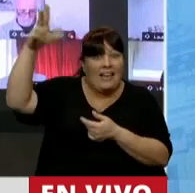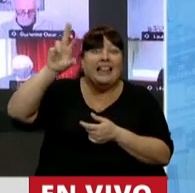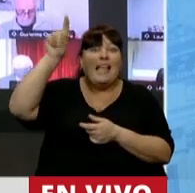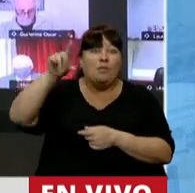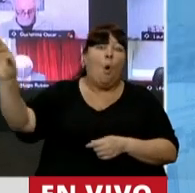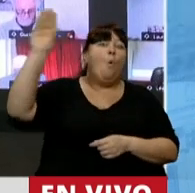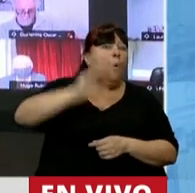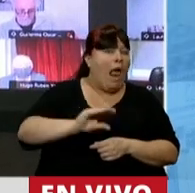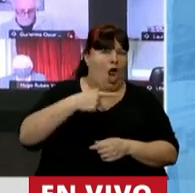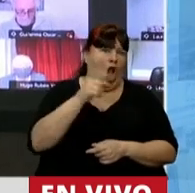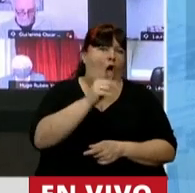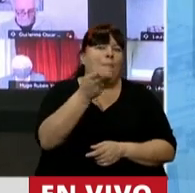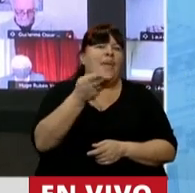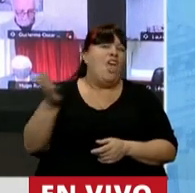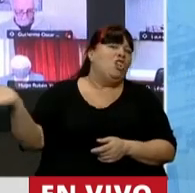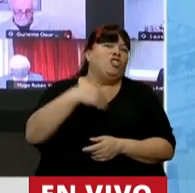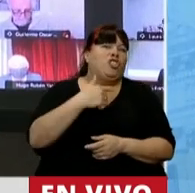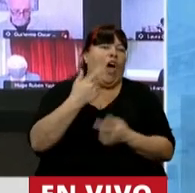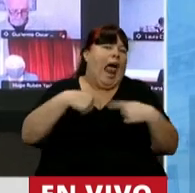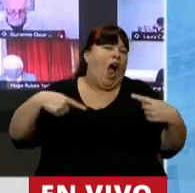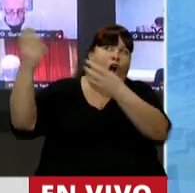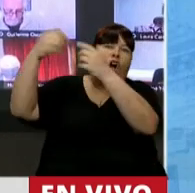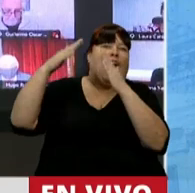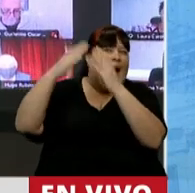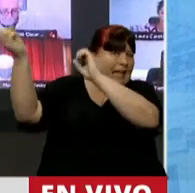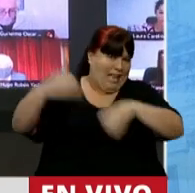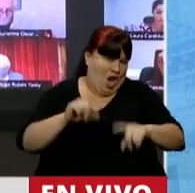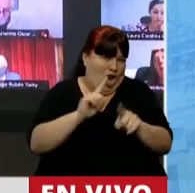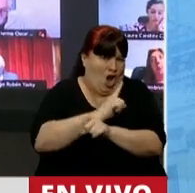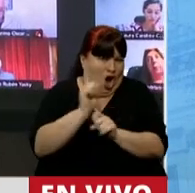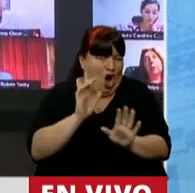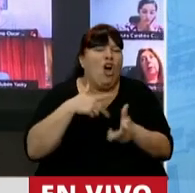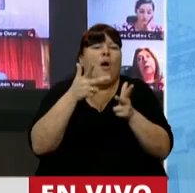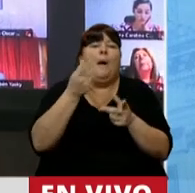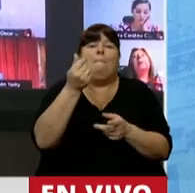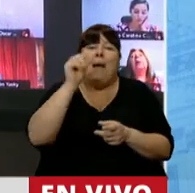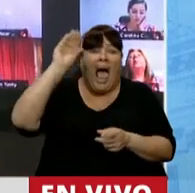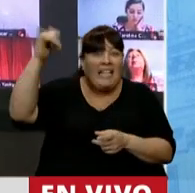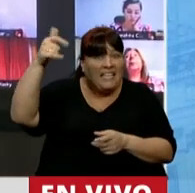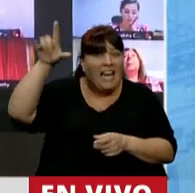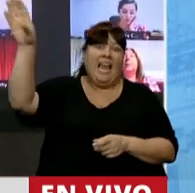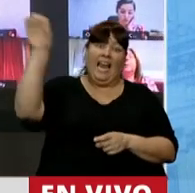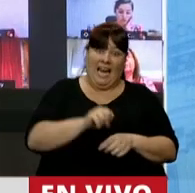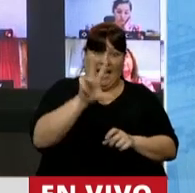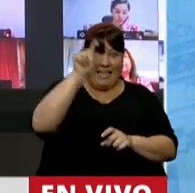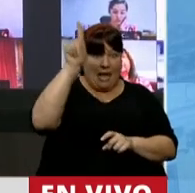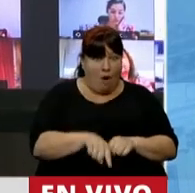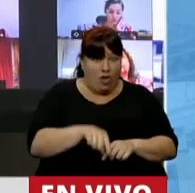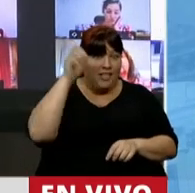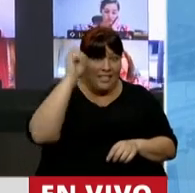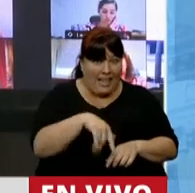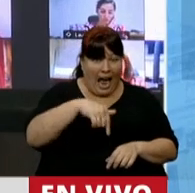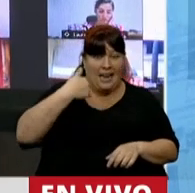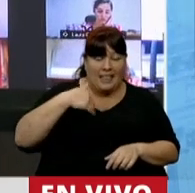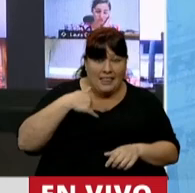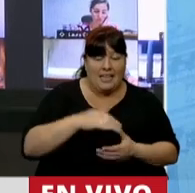no le pedimos que repatrien las tenencias físicas inmobiliarias etc. Si repatrían el 30% de las tenencias